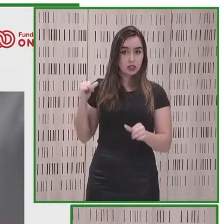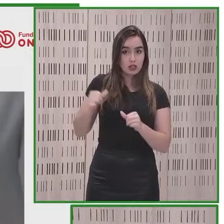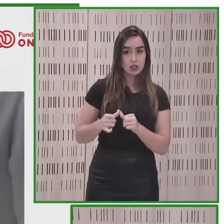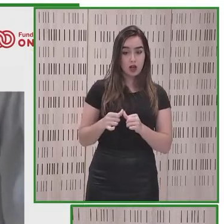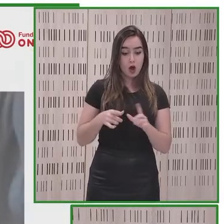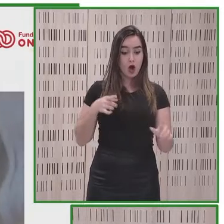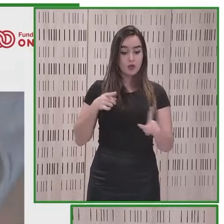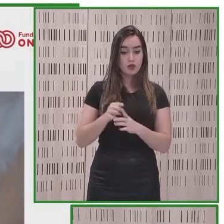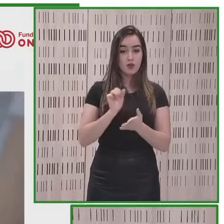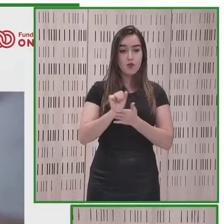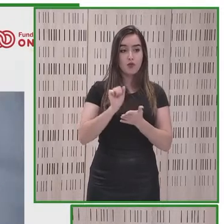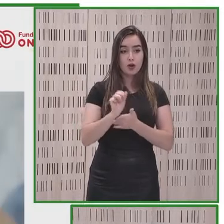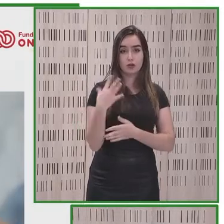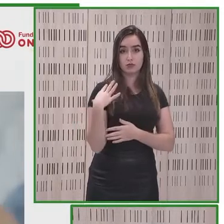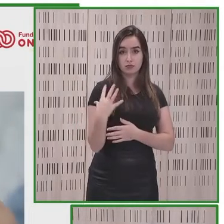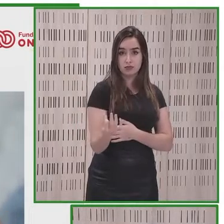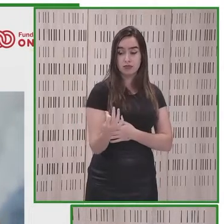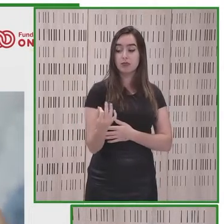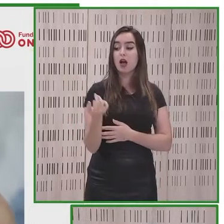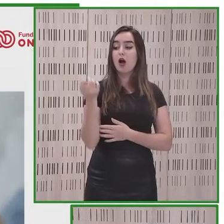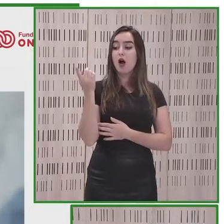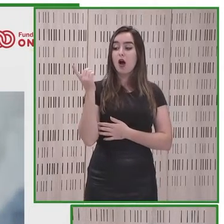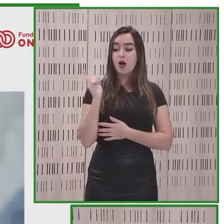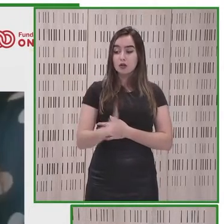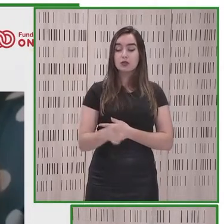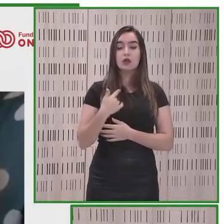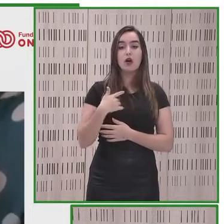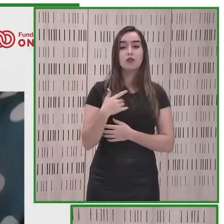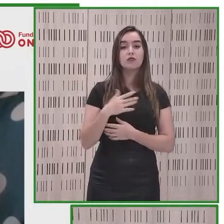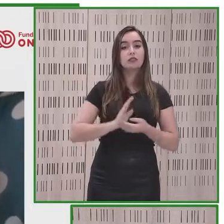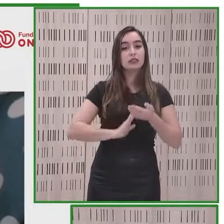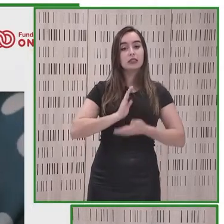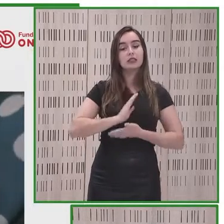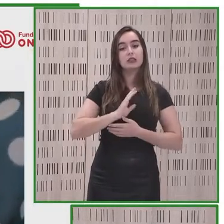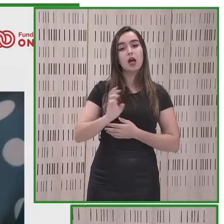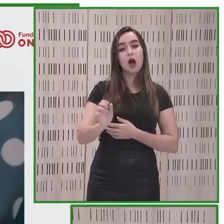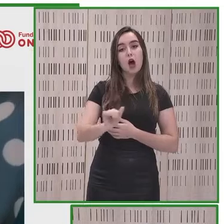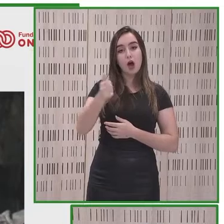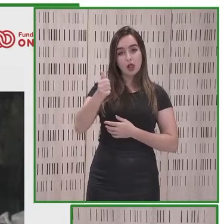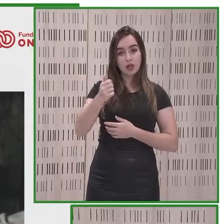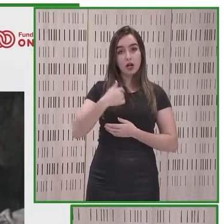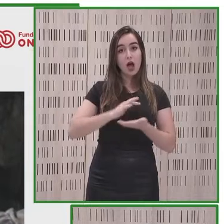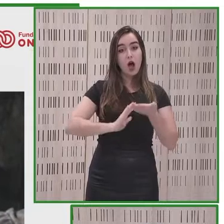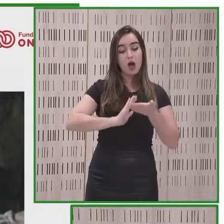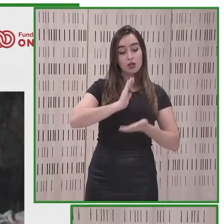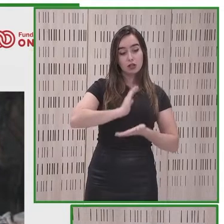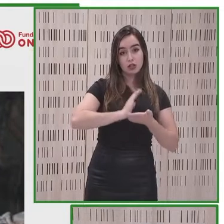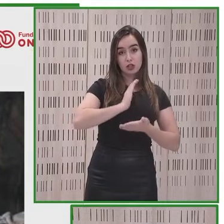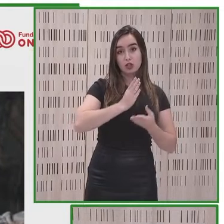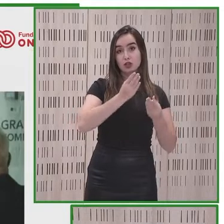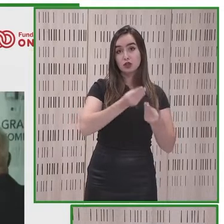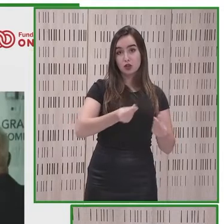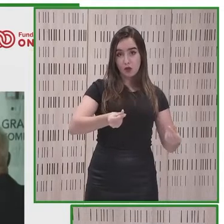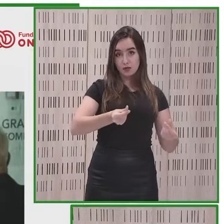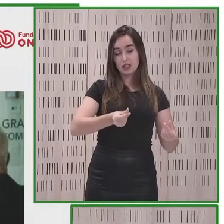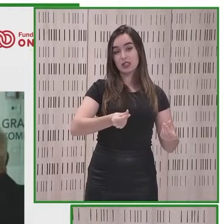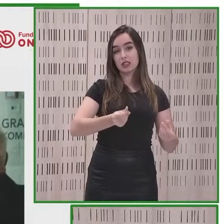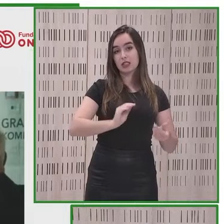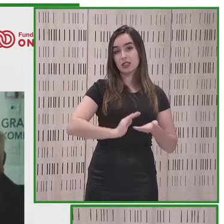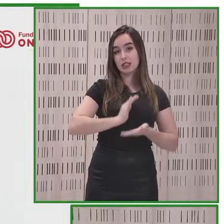a un puesto de trabajo sino que también evalúan otras habilidades llamadas habilidades blandas o soft skills